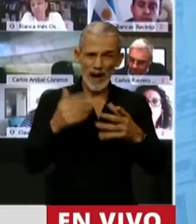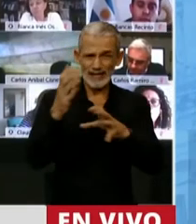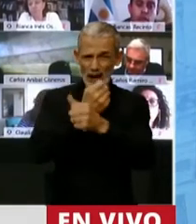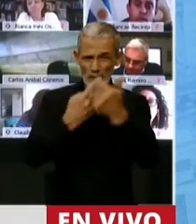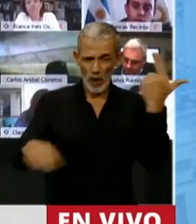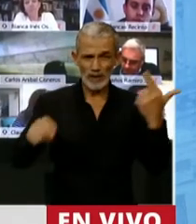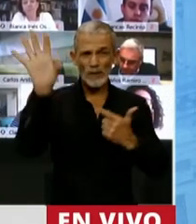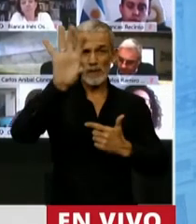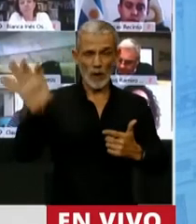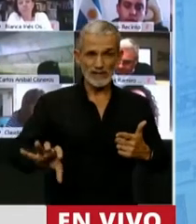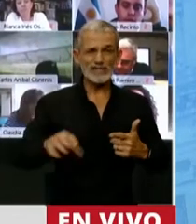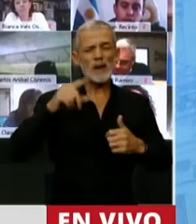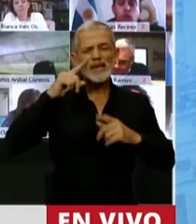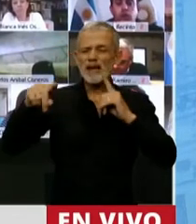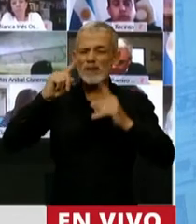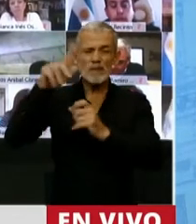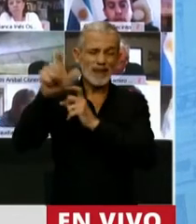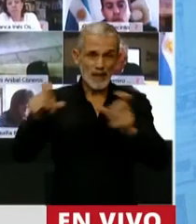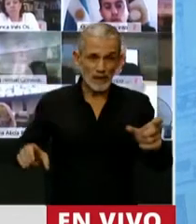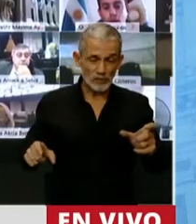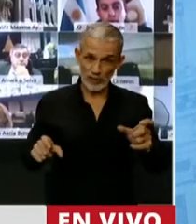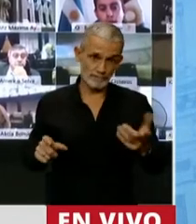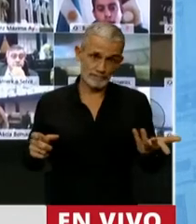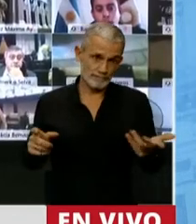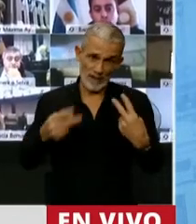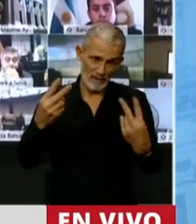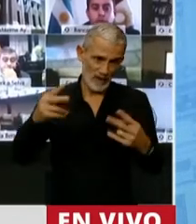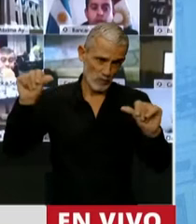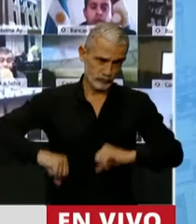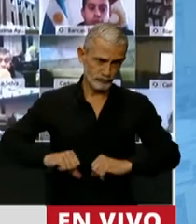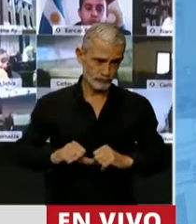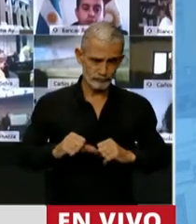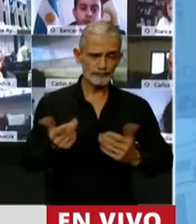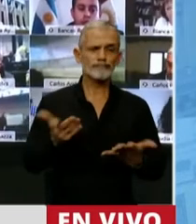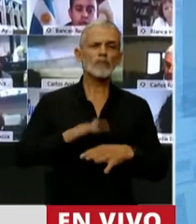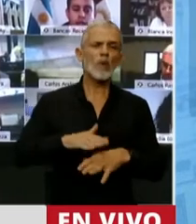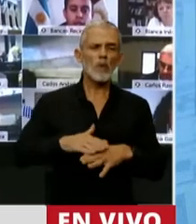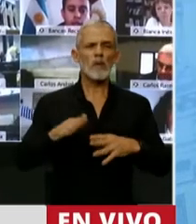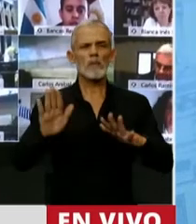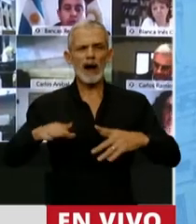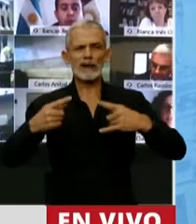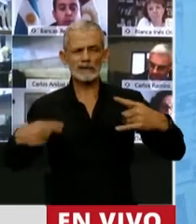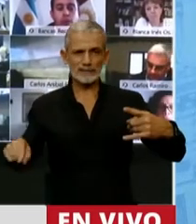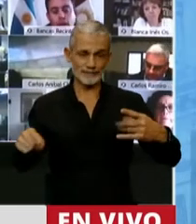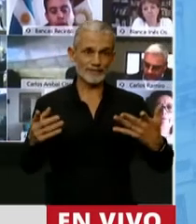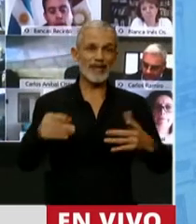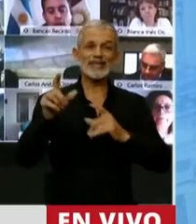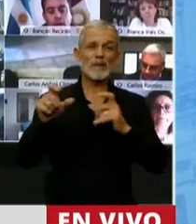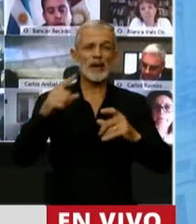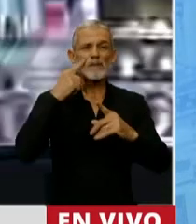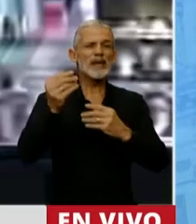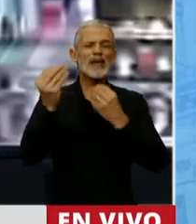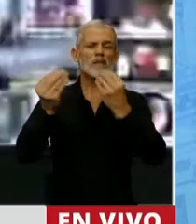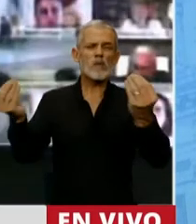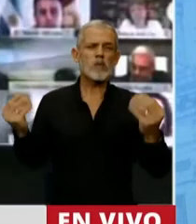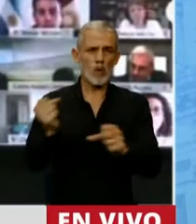país, donde miles de usuarios se van a quedar sin poder trasladarse y va a correr peligro también miles de puestos de